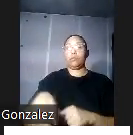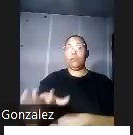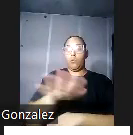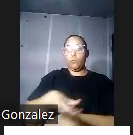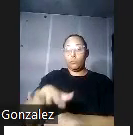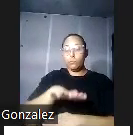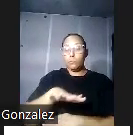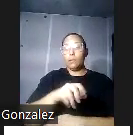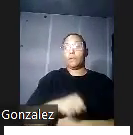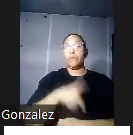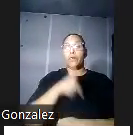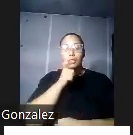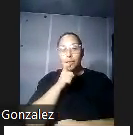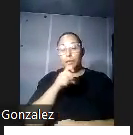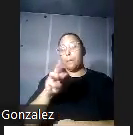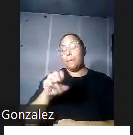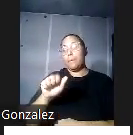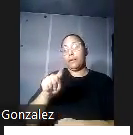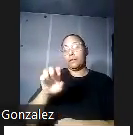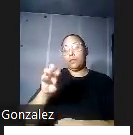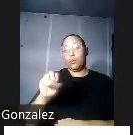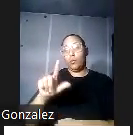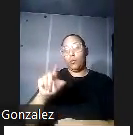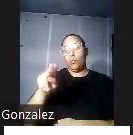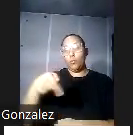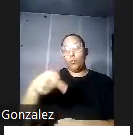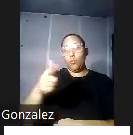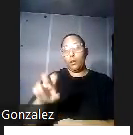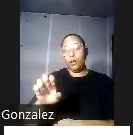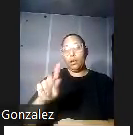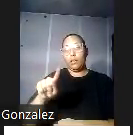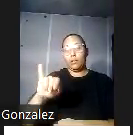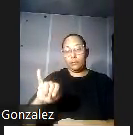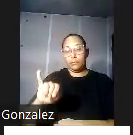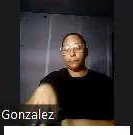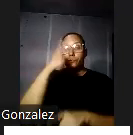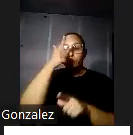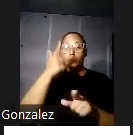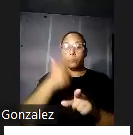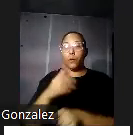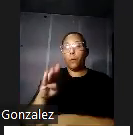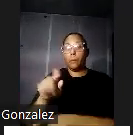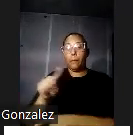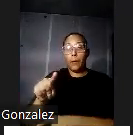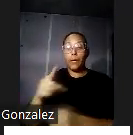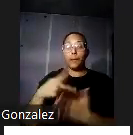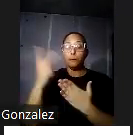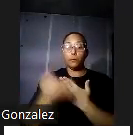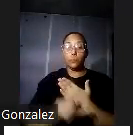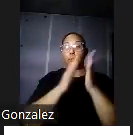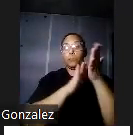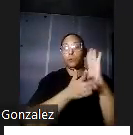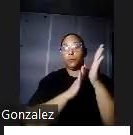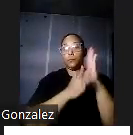Lucchetti. Con gran visión empresarial de los hermanos Ben, se inició el proyecto de urbanización del condado. Así que